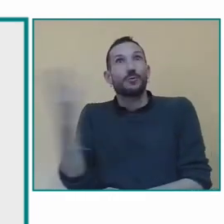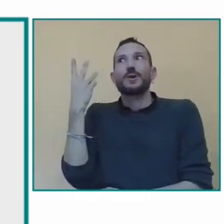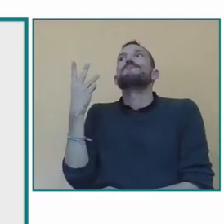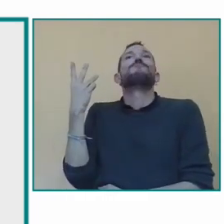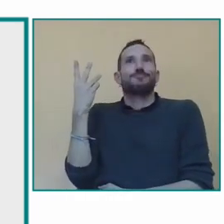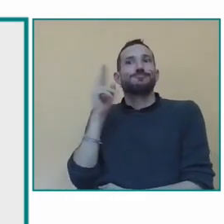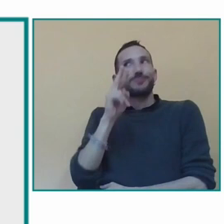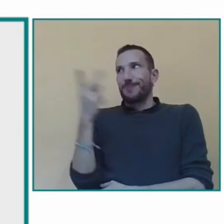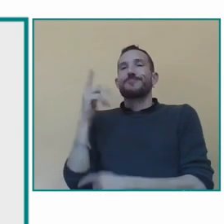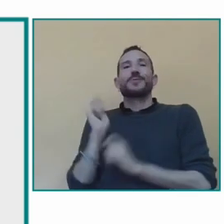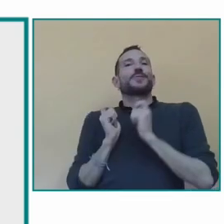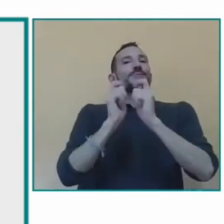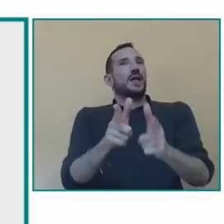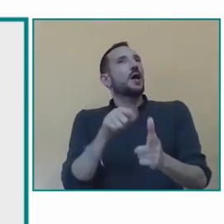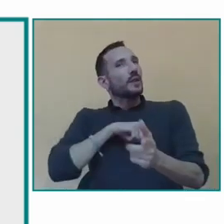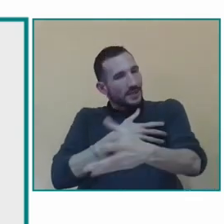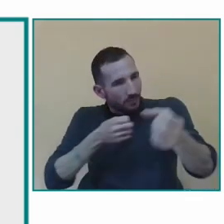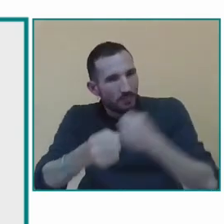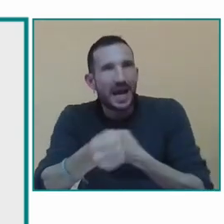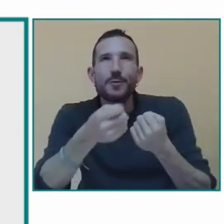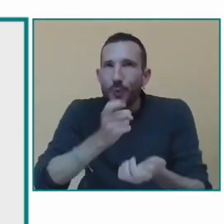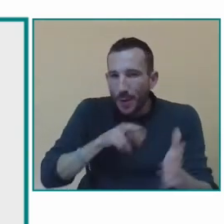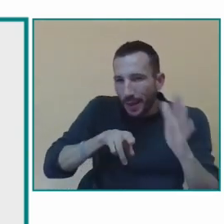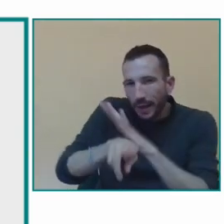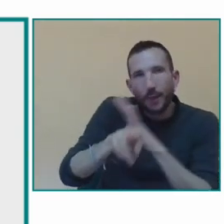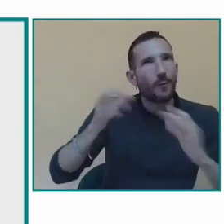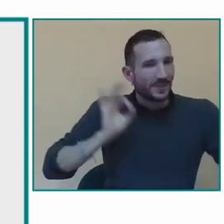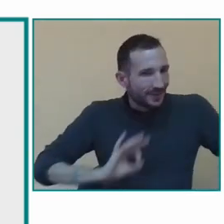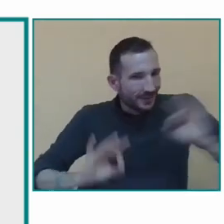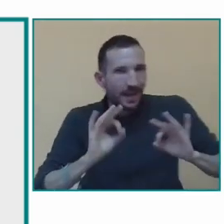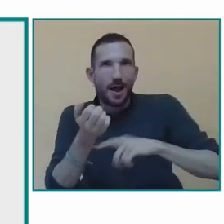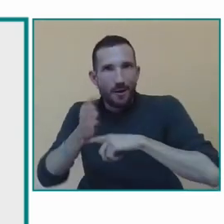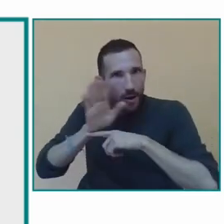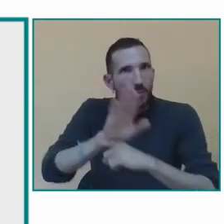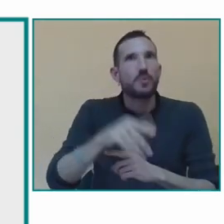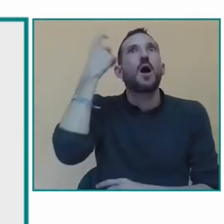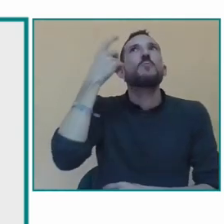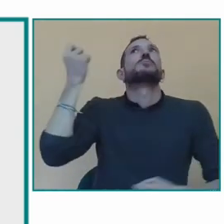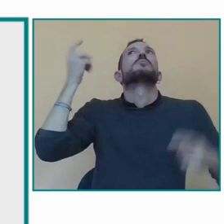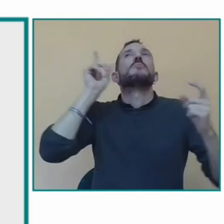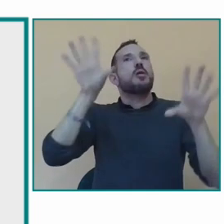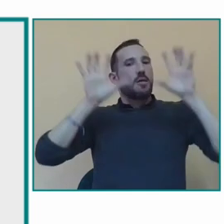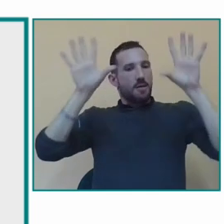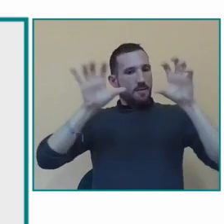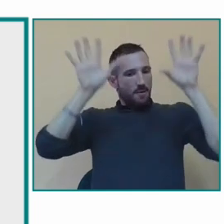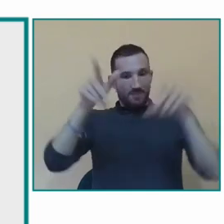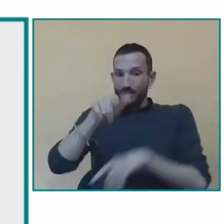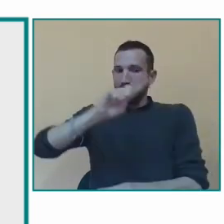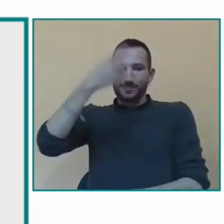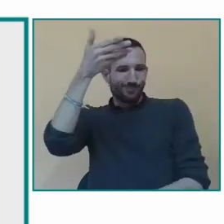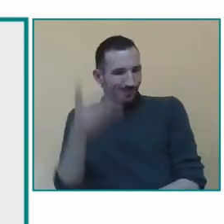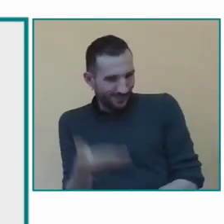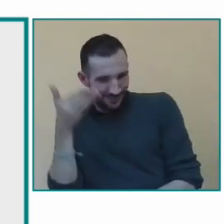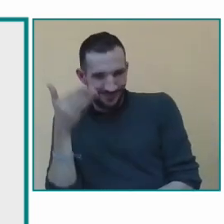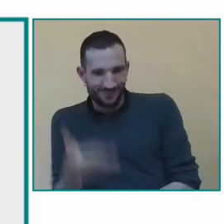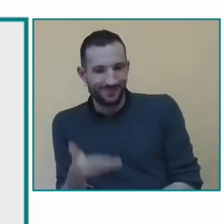siempre en colaboración tanto con la tutora como con la cotutora para lograr que nuestros alumnos tengan más recursos desarrollen